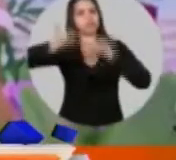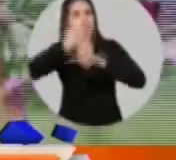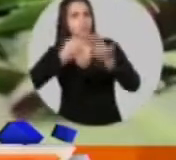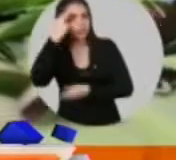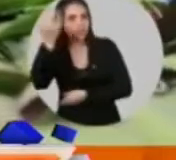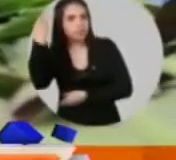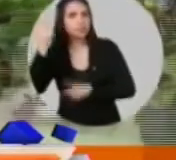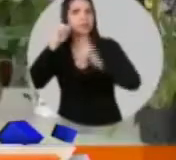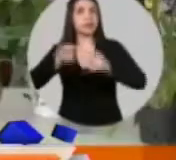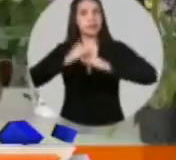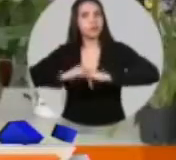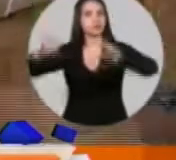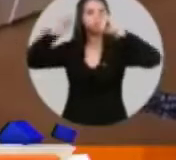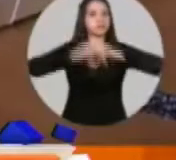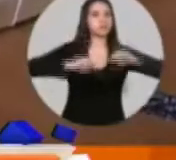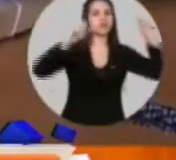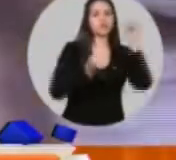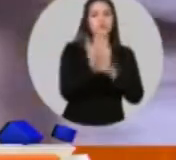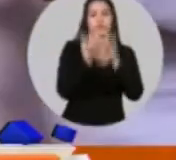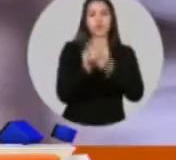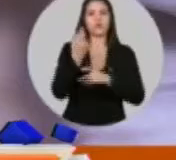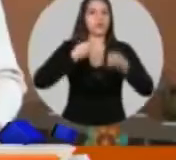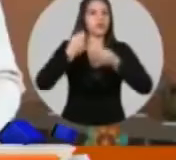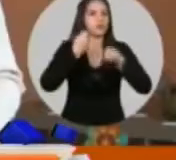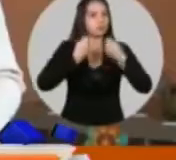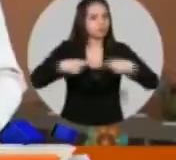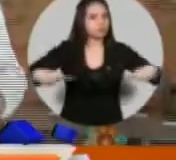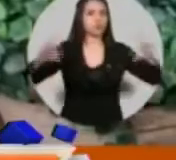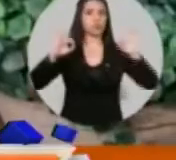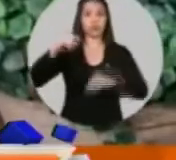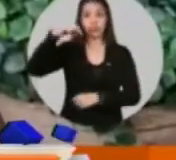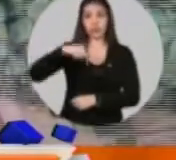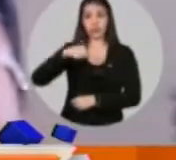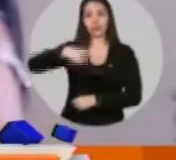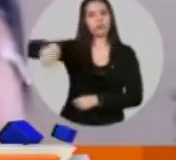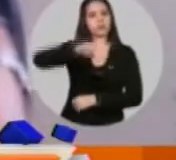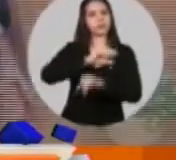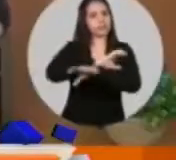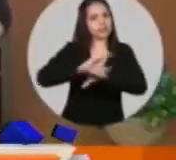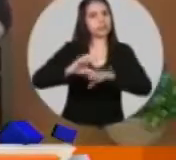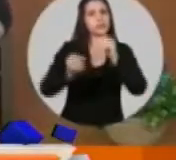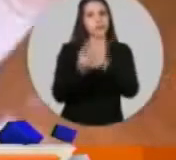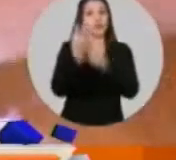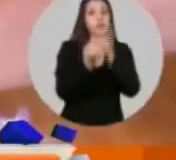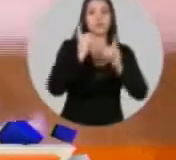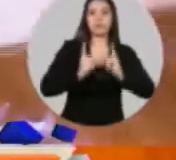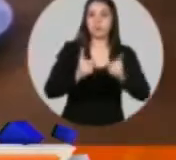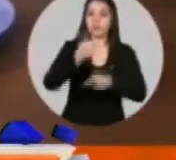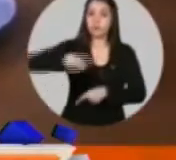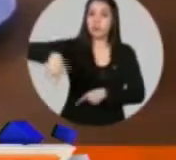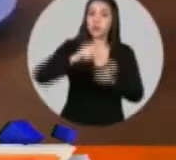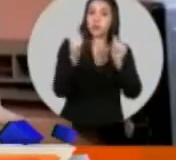igual que la primera dama, en cómo ayudar a las personas afectadas por la crisis económica del coronavirus. Rotella también hizo eso. Y lo que hizo